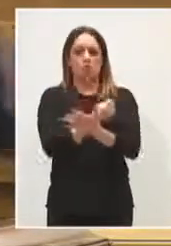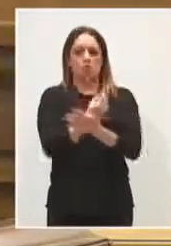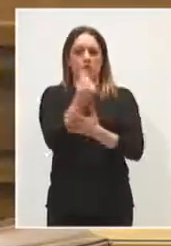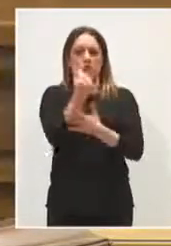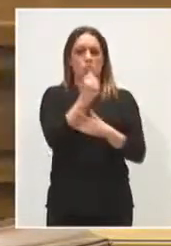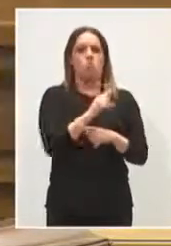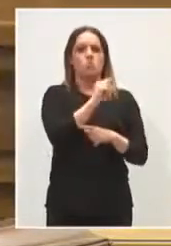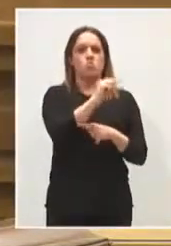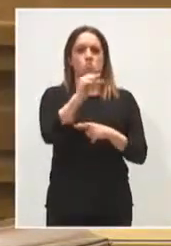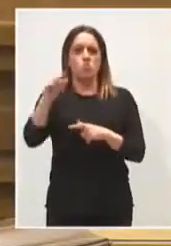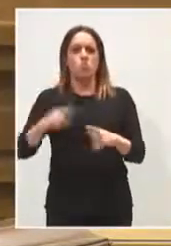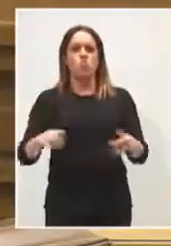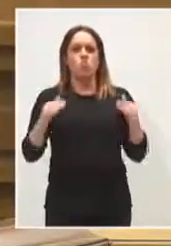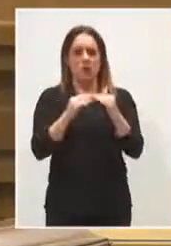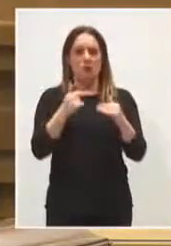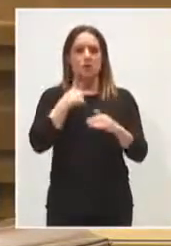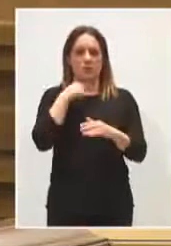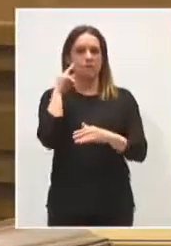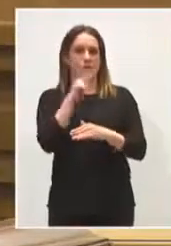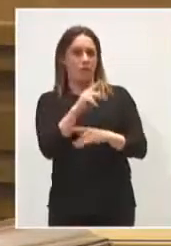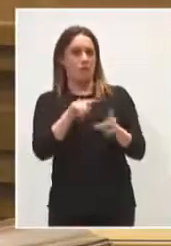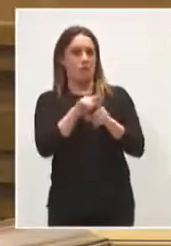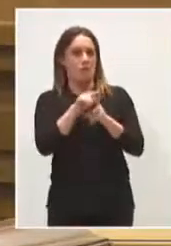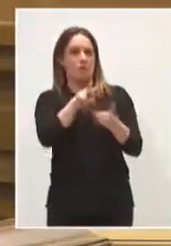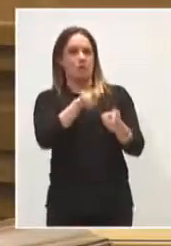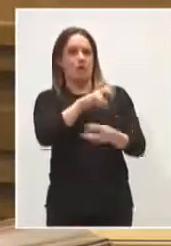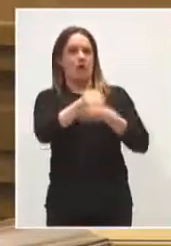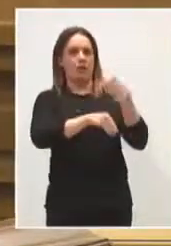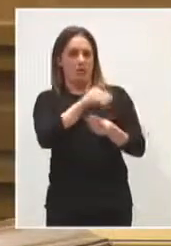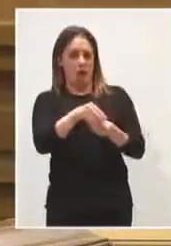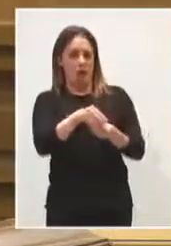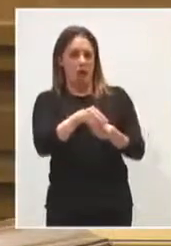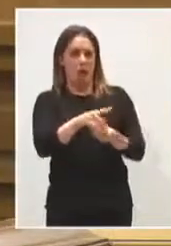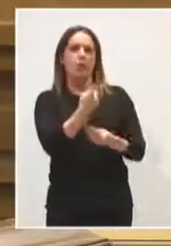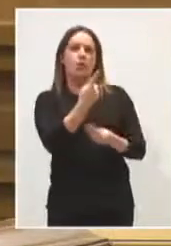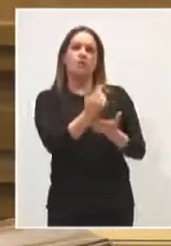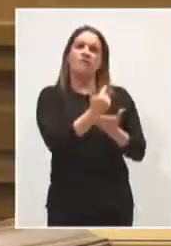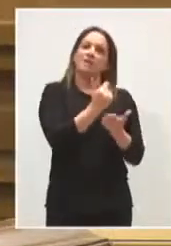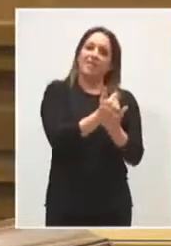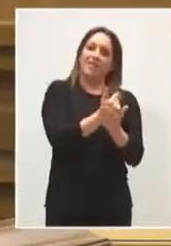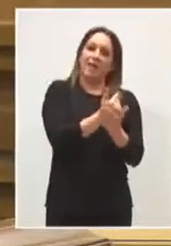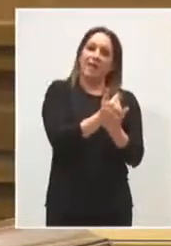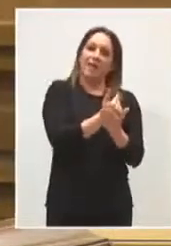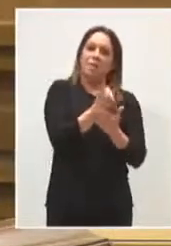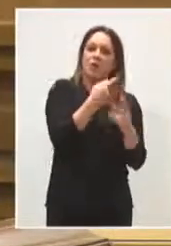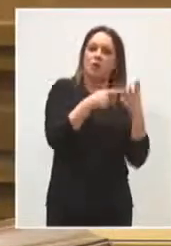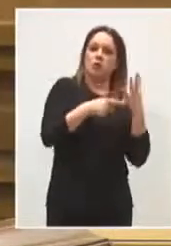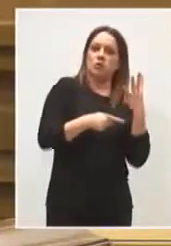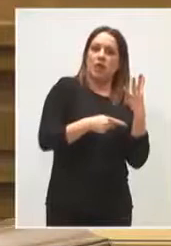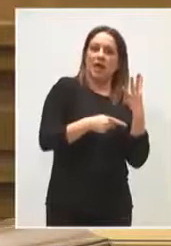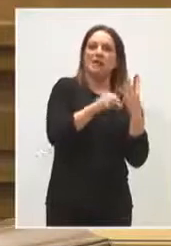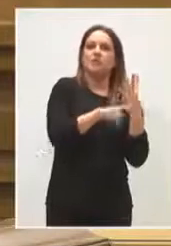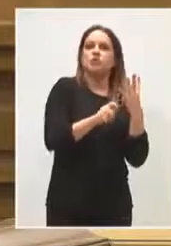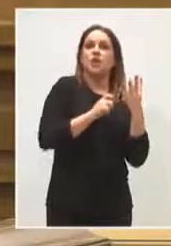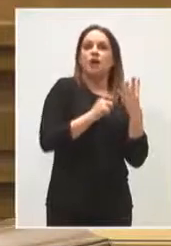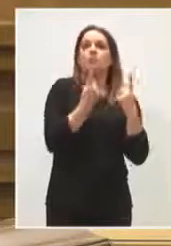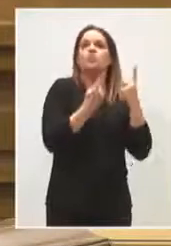yo veo que se hace dumping fiscal, cuando se beneficia uno de muchas cosas y eso lo convierte, aunque